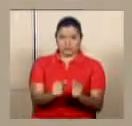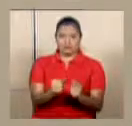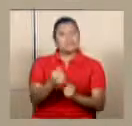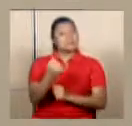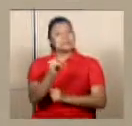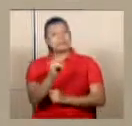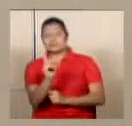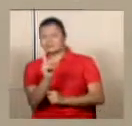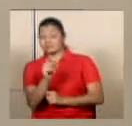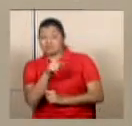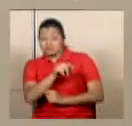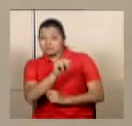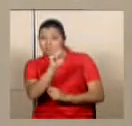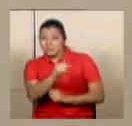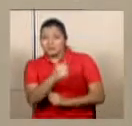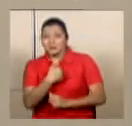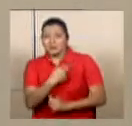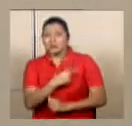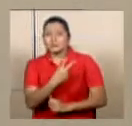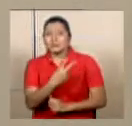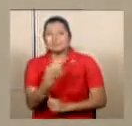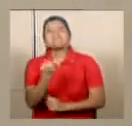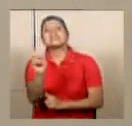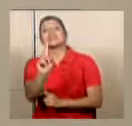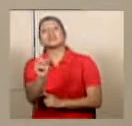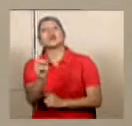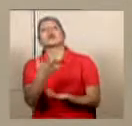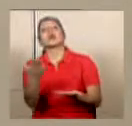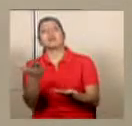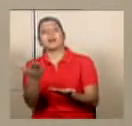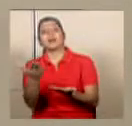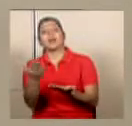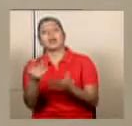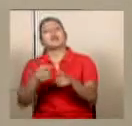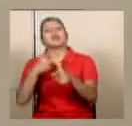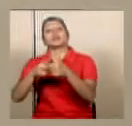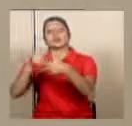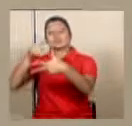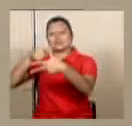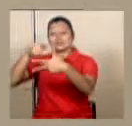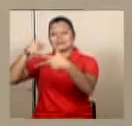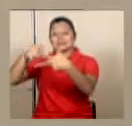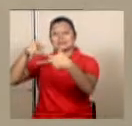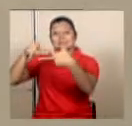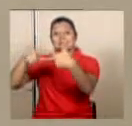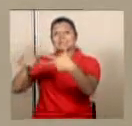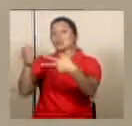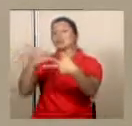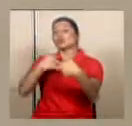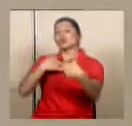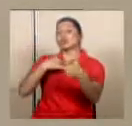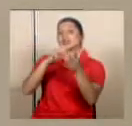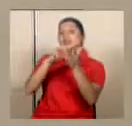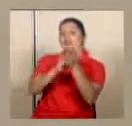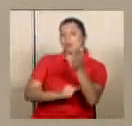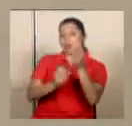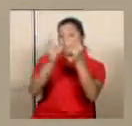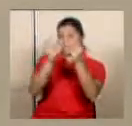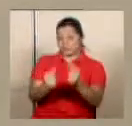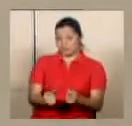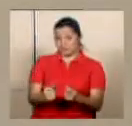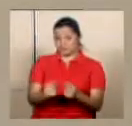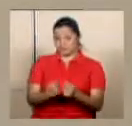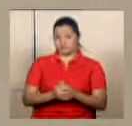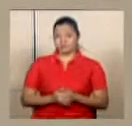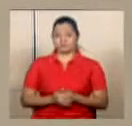fuera así, los dictámenes no hubiesen contenido todos recortes al presupuesto.